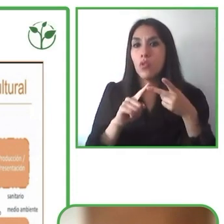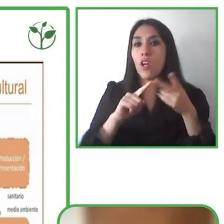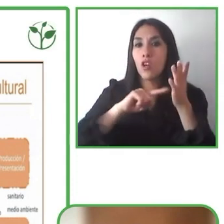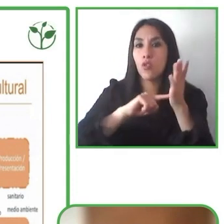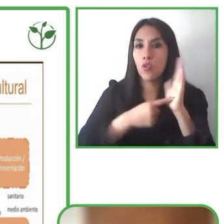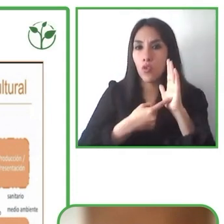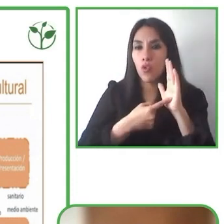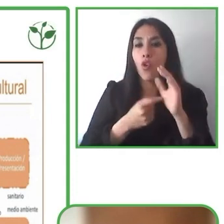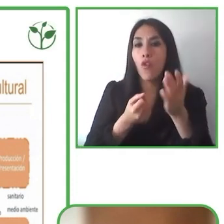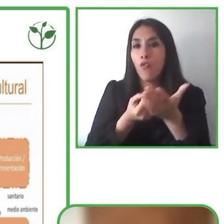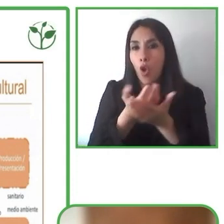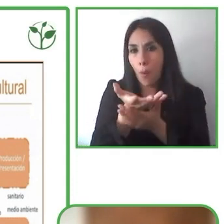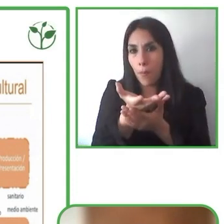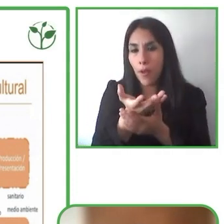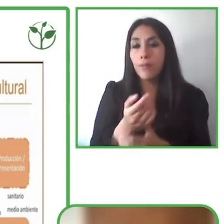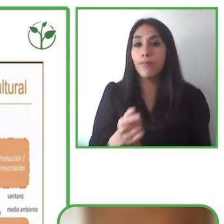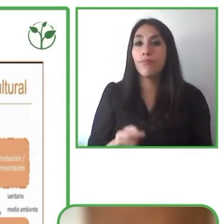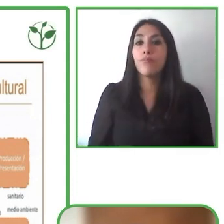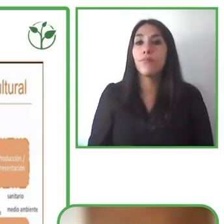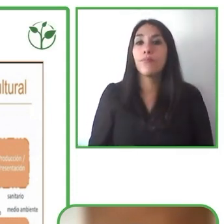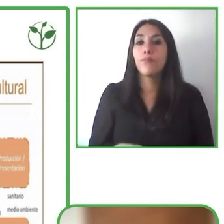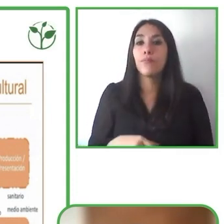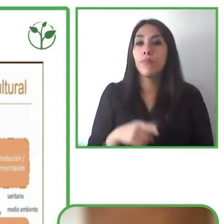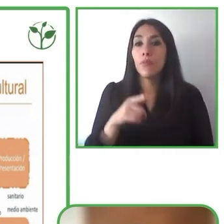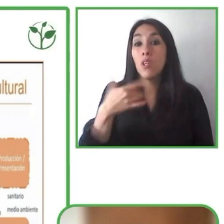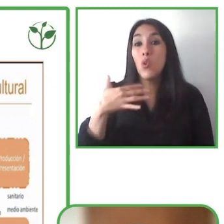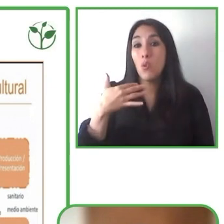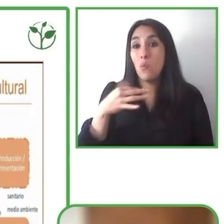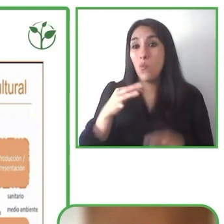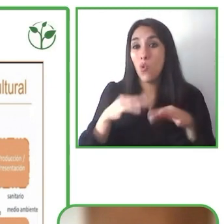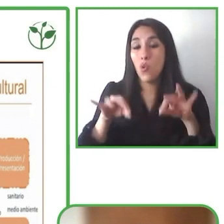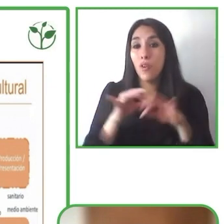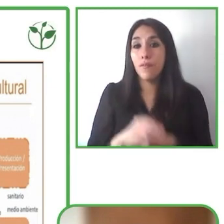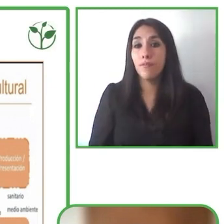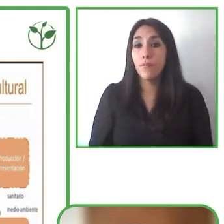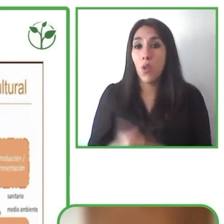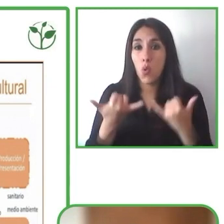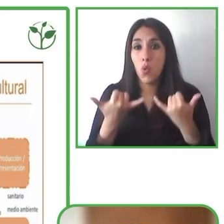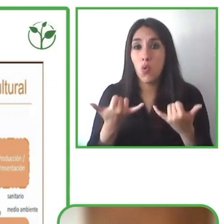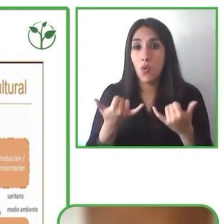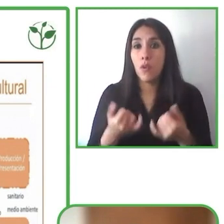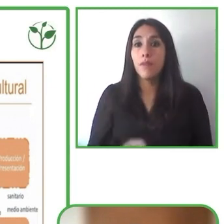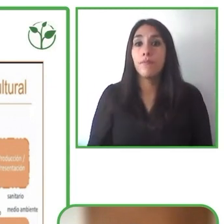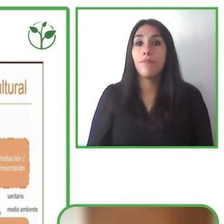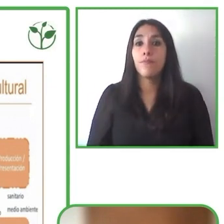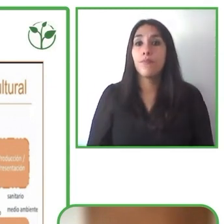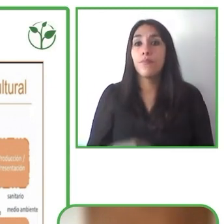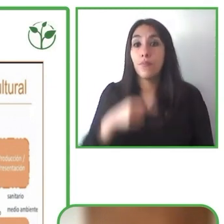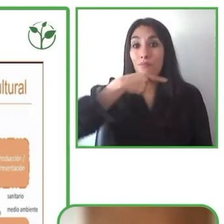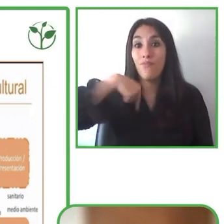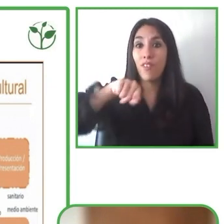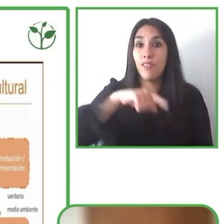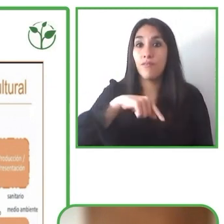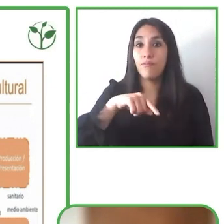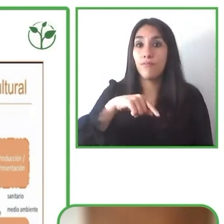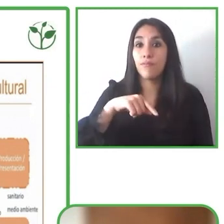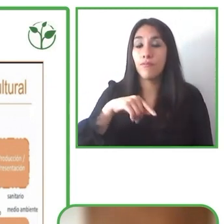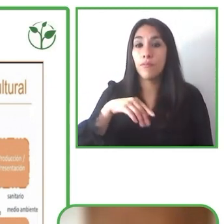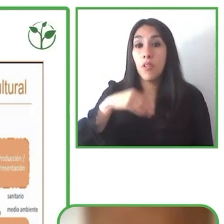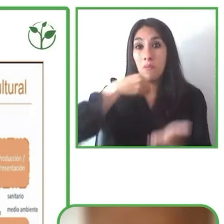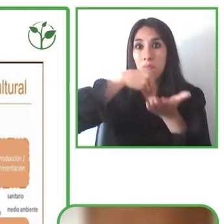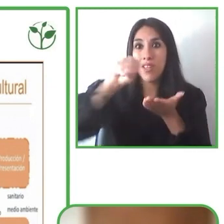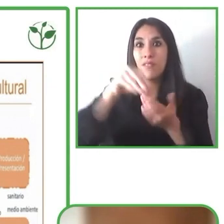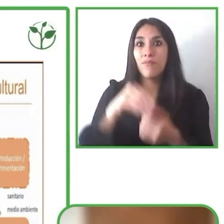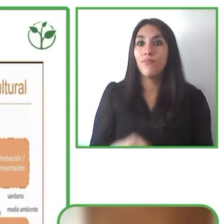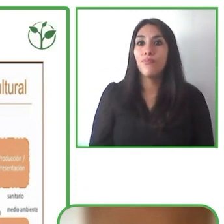indispensable hoy en día están ahí y tenemos que poder invertir y usarlo de manera correcta y